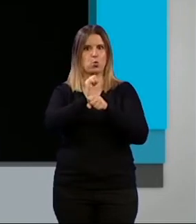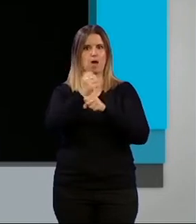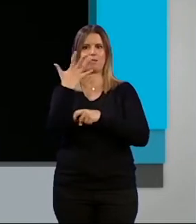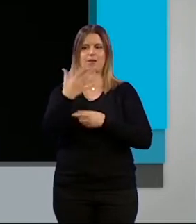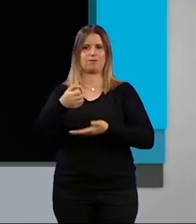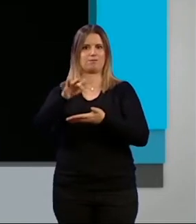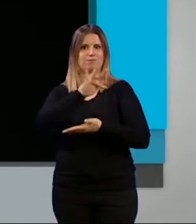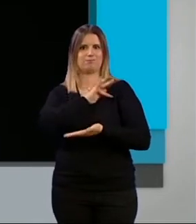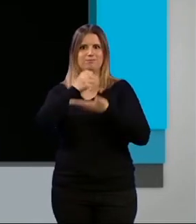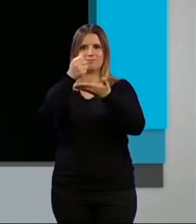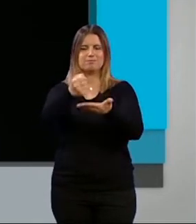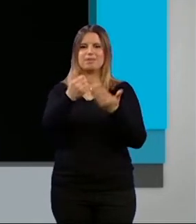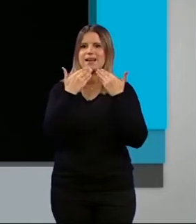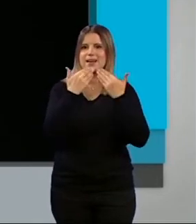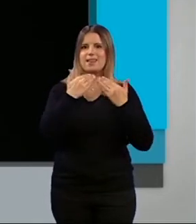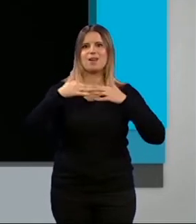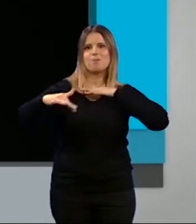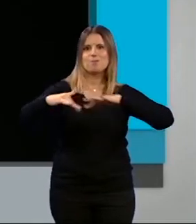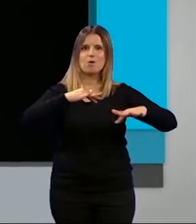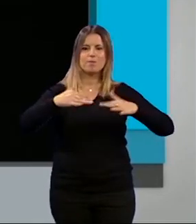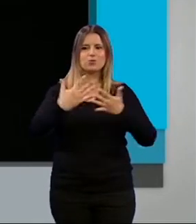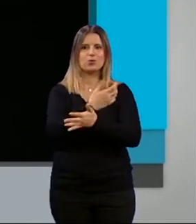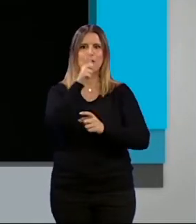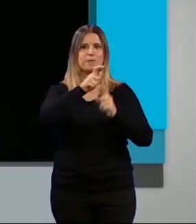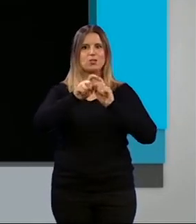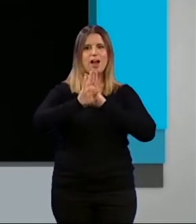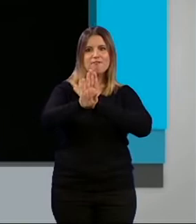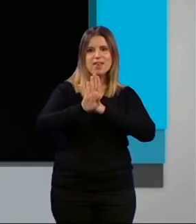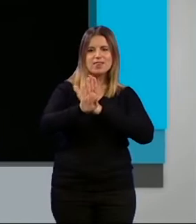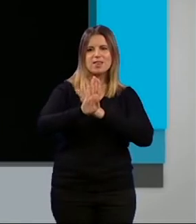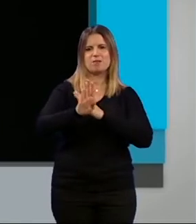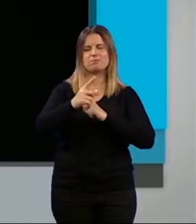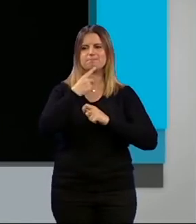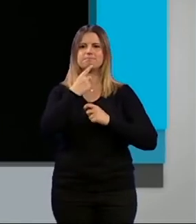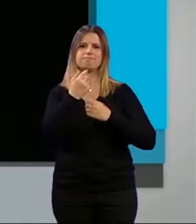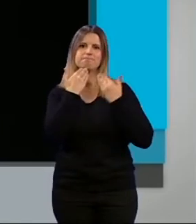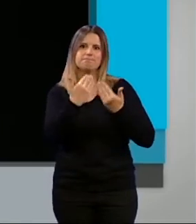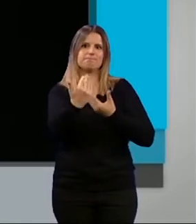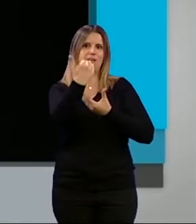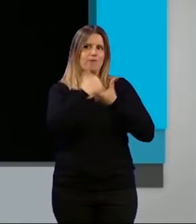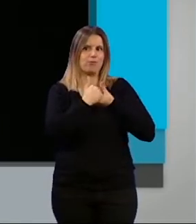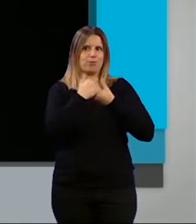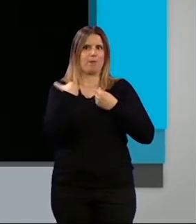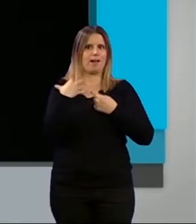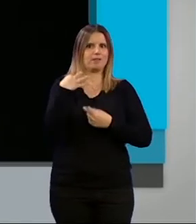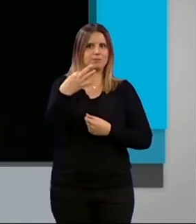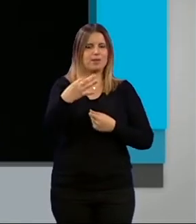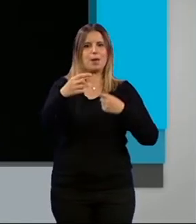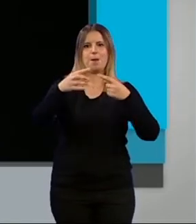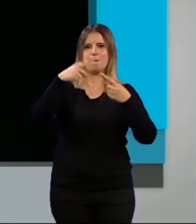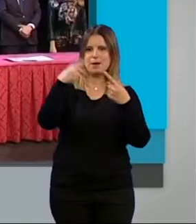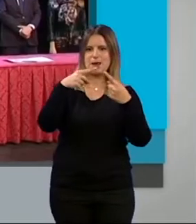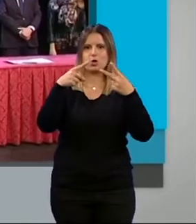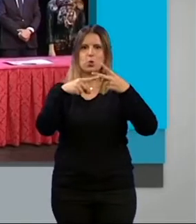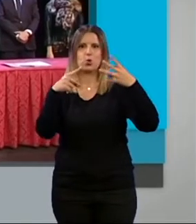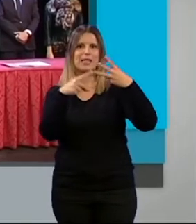todo ese movimiento, a esos vecinos que ayudaron con su voto a proclamarnos primero, segundo y